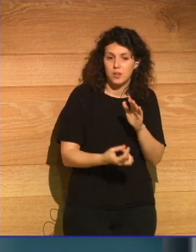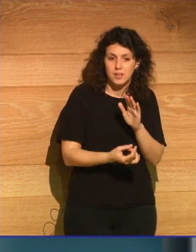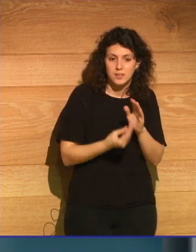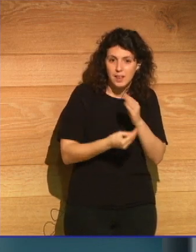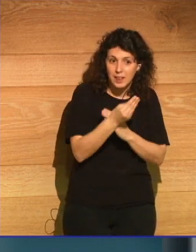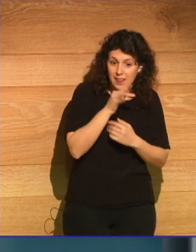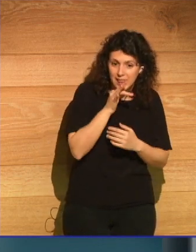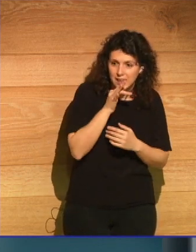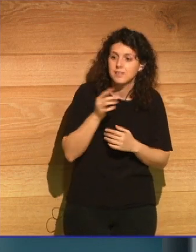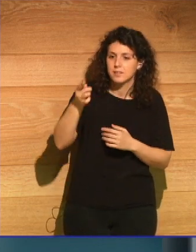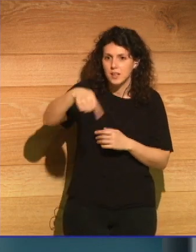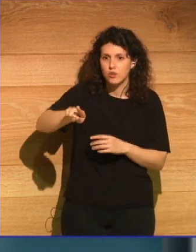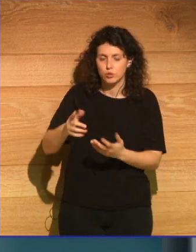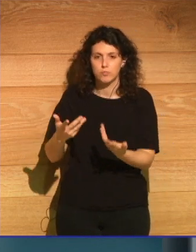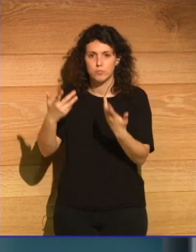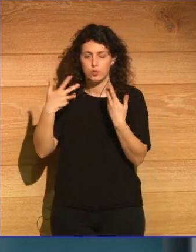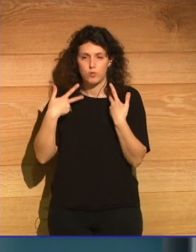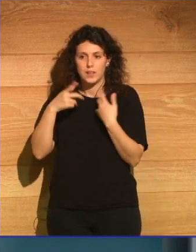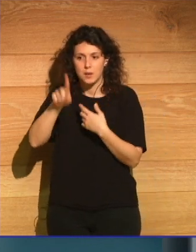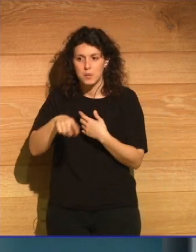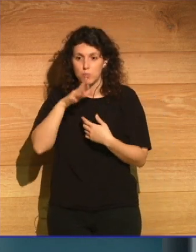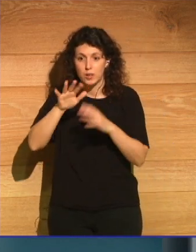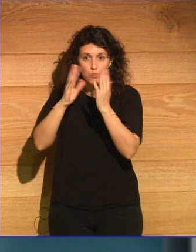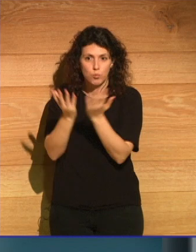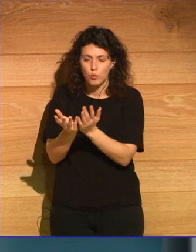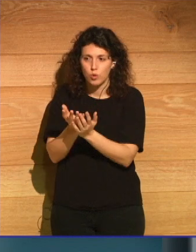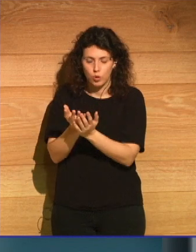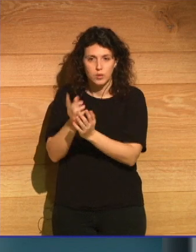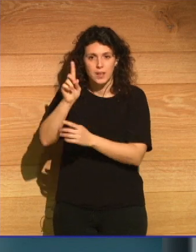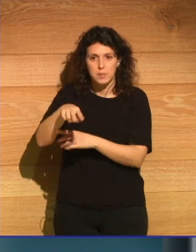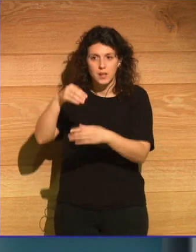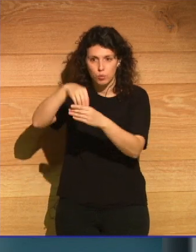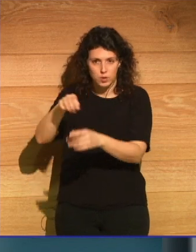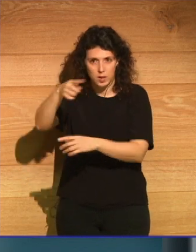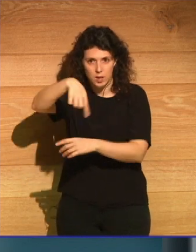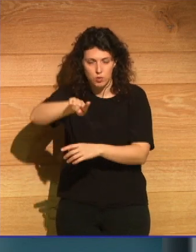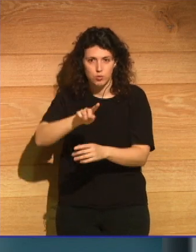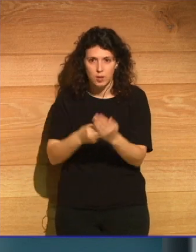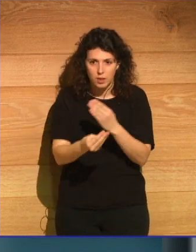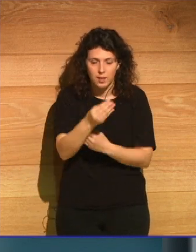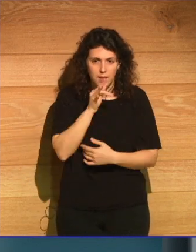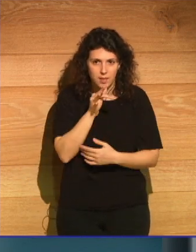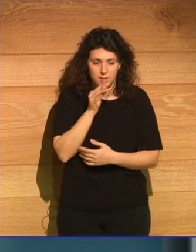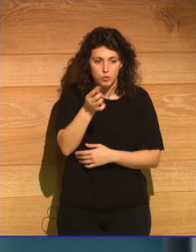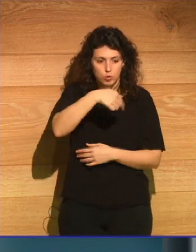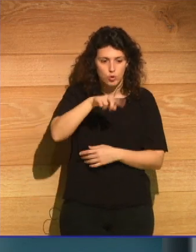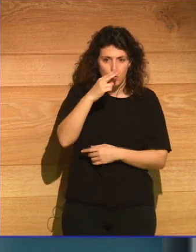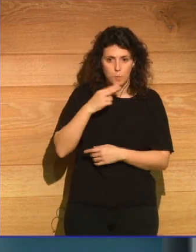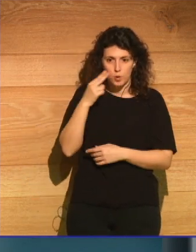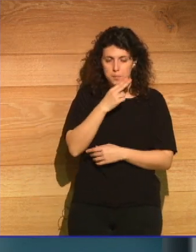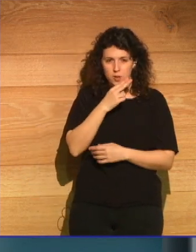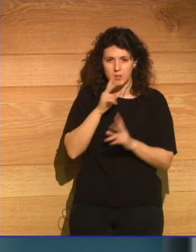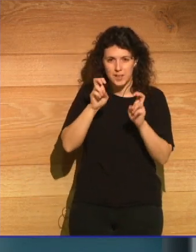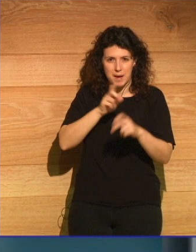ellas y esos mundos les pertenecen a ellos yo creo que cuanto más nos comprometamos con el aspecto ético